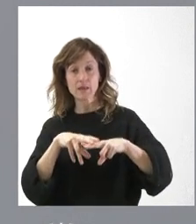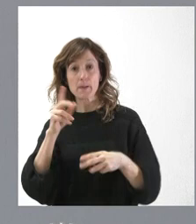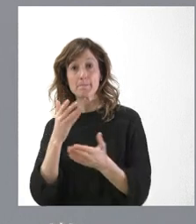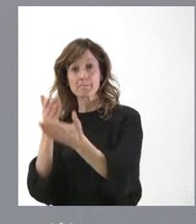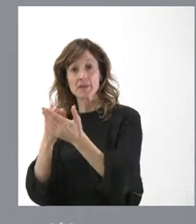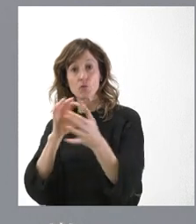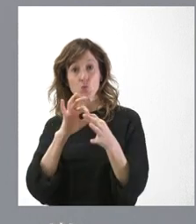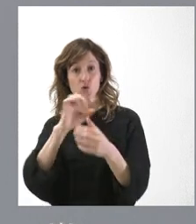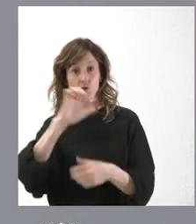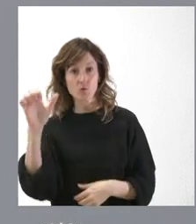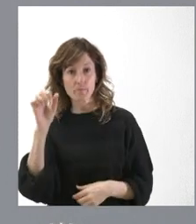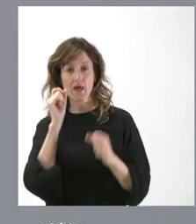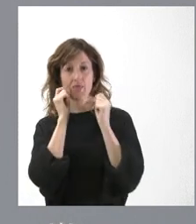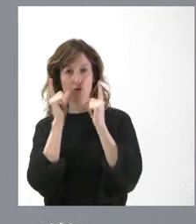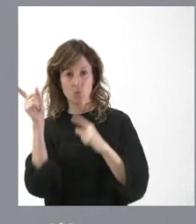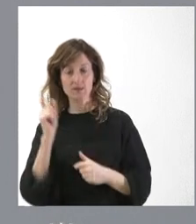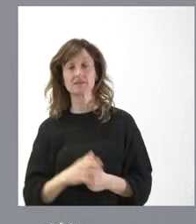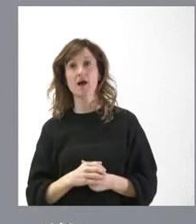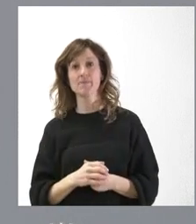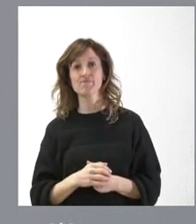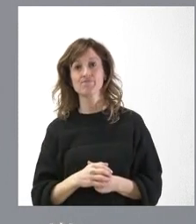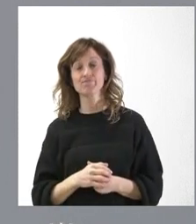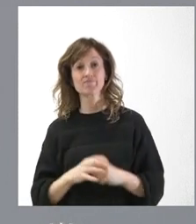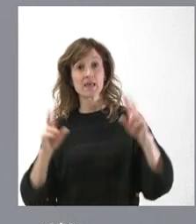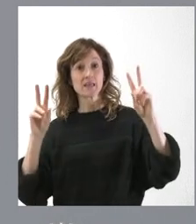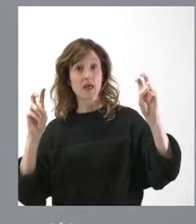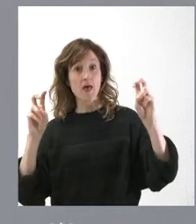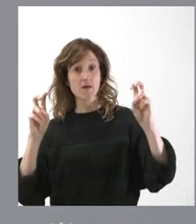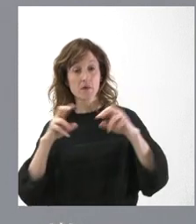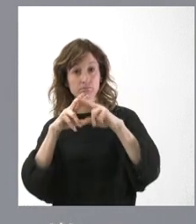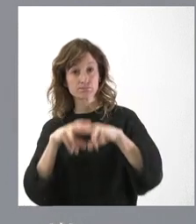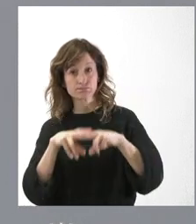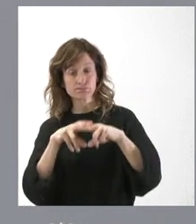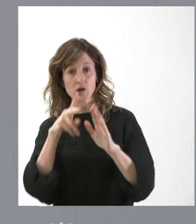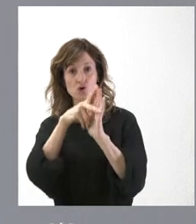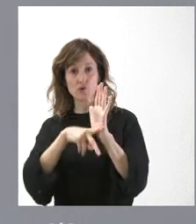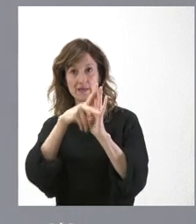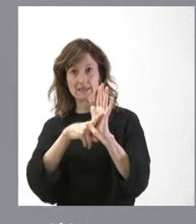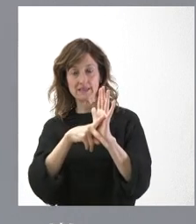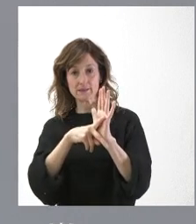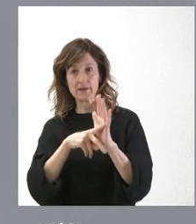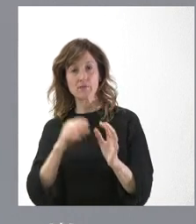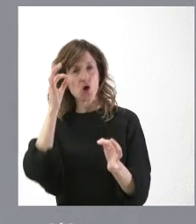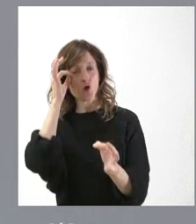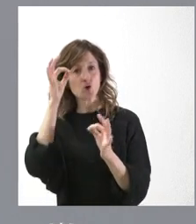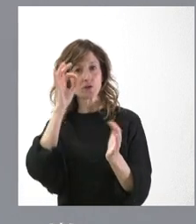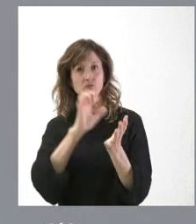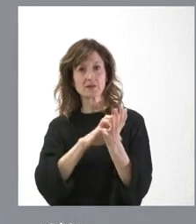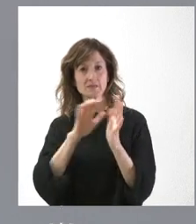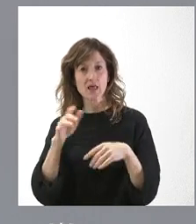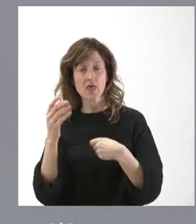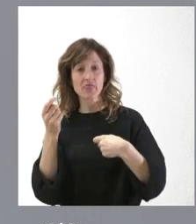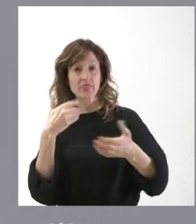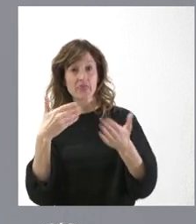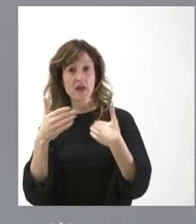Europea y al Gobierno que lo tengan en cuenta algunas cuestiones en materia de normativa. En concreto, en Castilla y León, desde el diálogo,